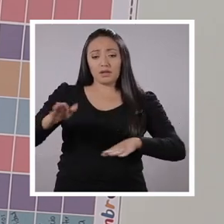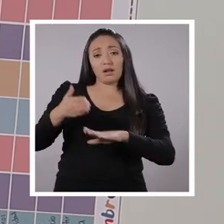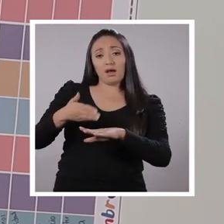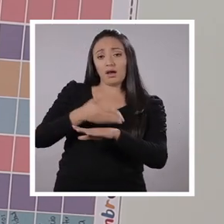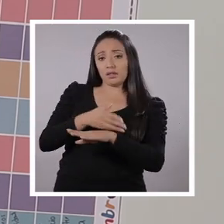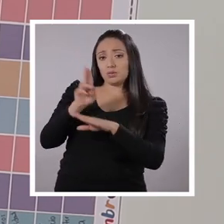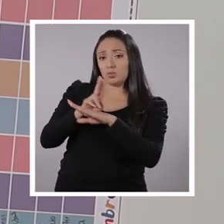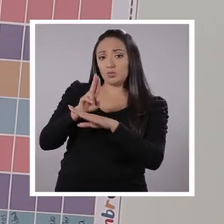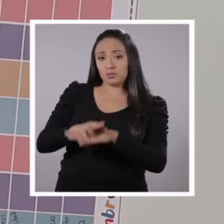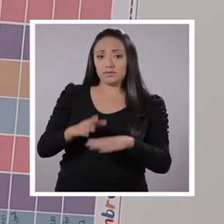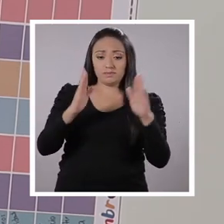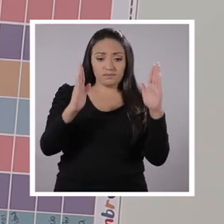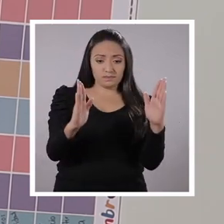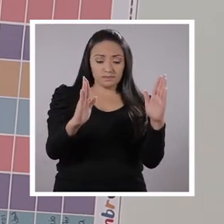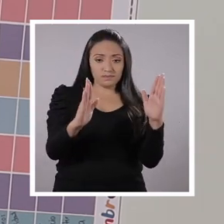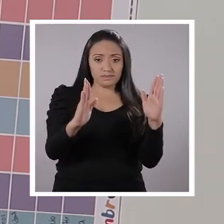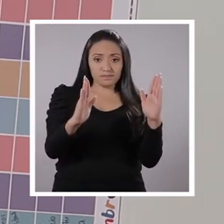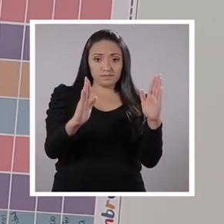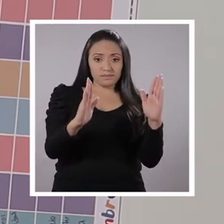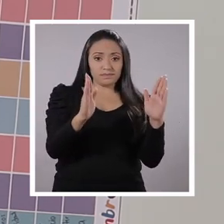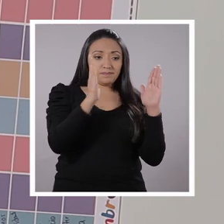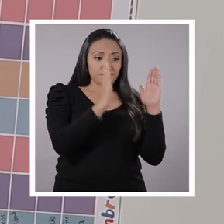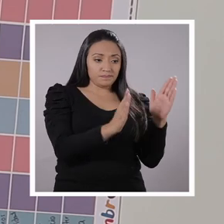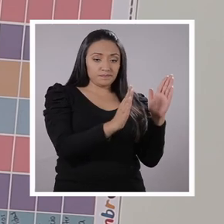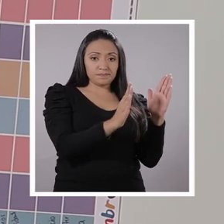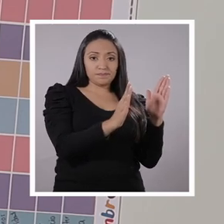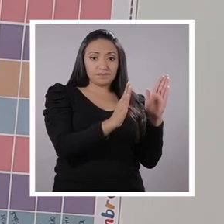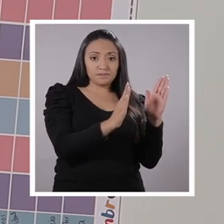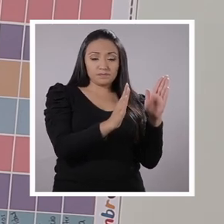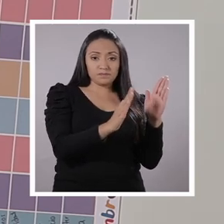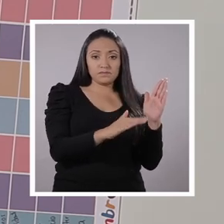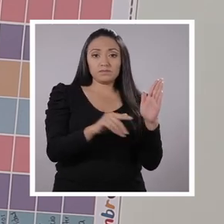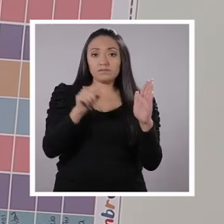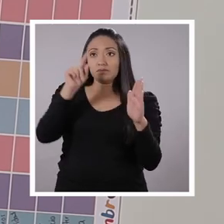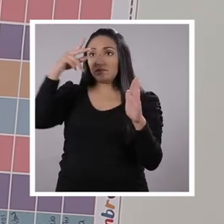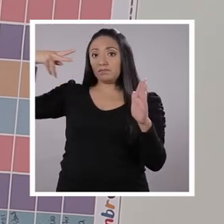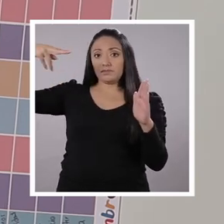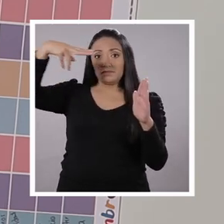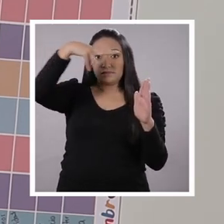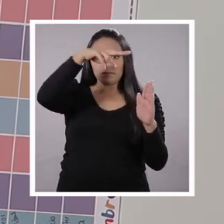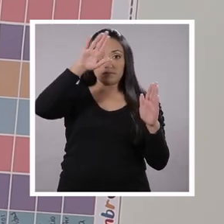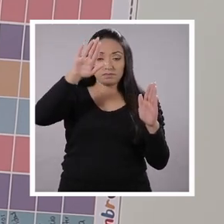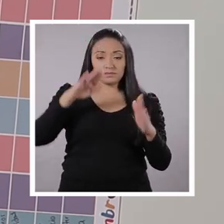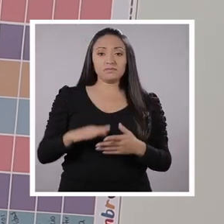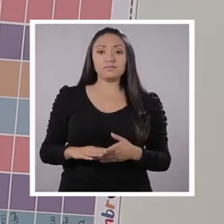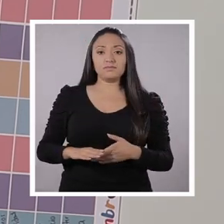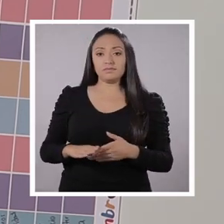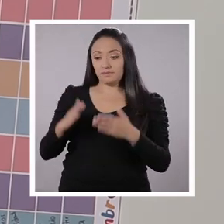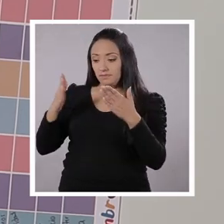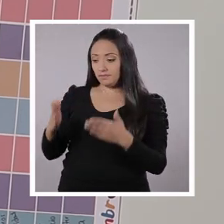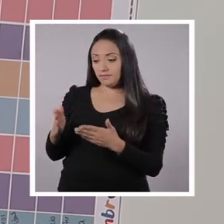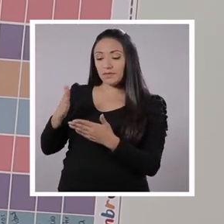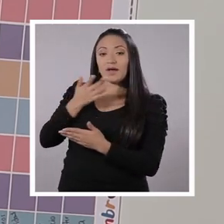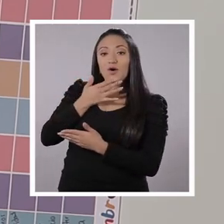materiales que ya hemos venido utilizando. Cartolina, goma... Perfecto. Tijera,